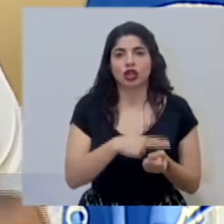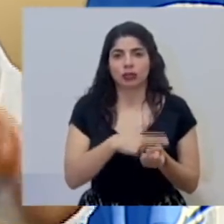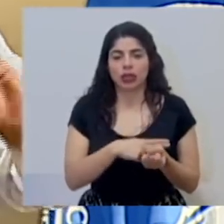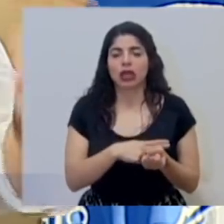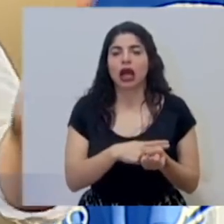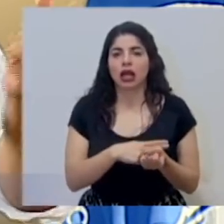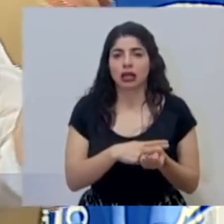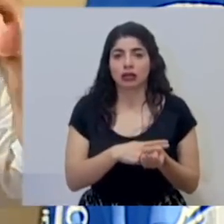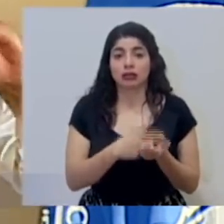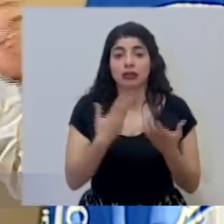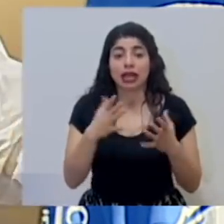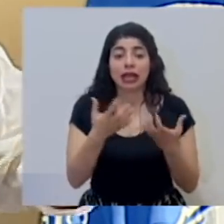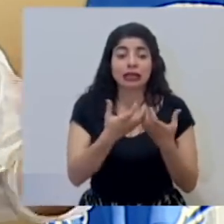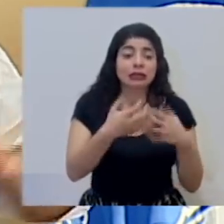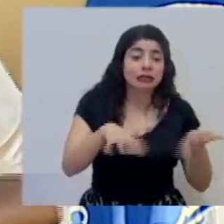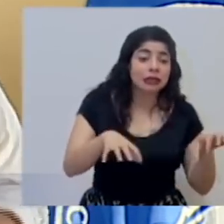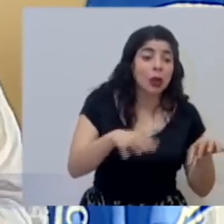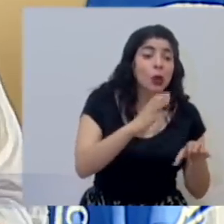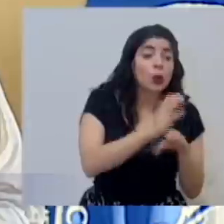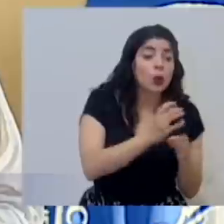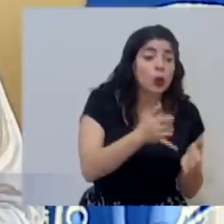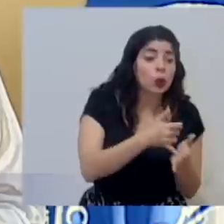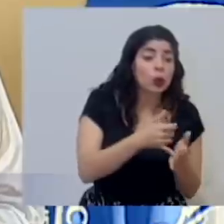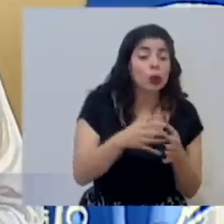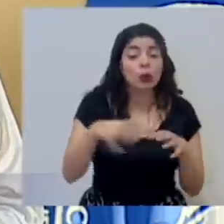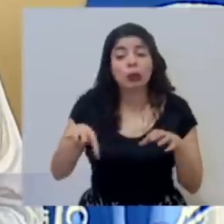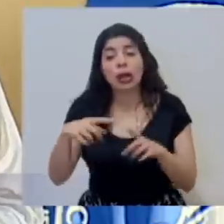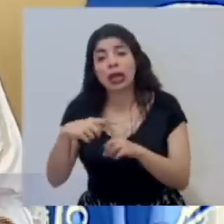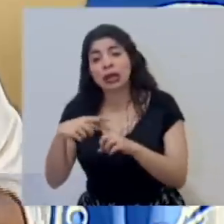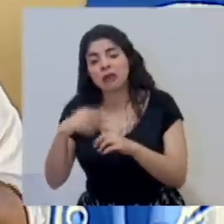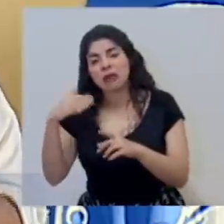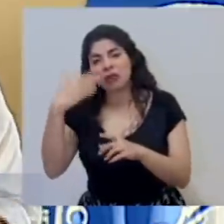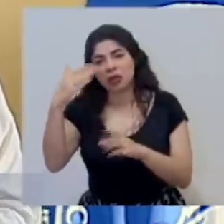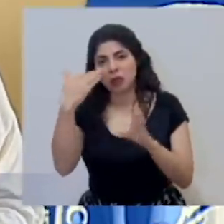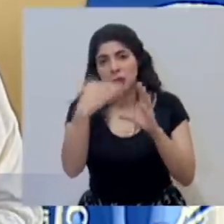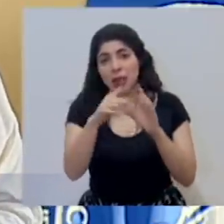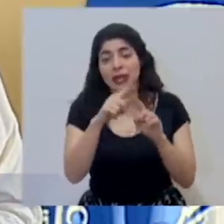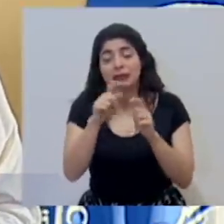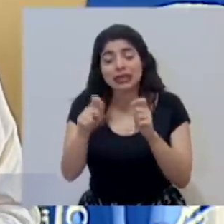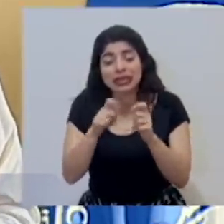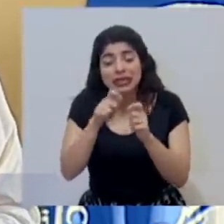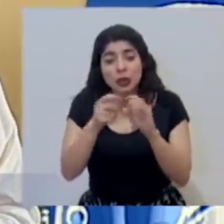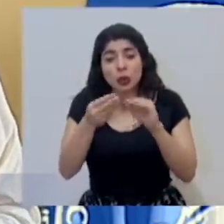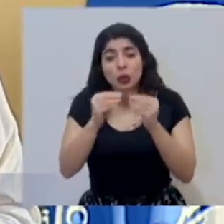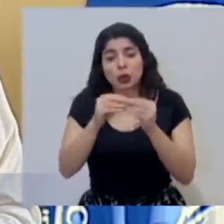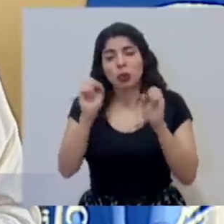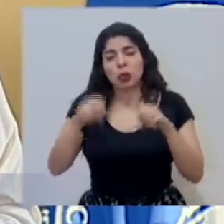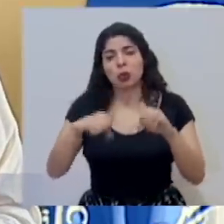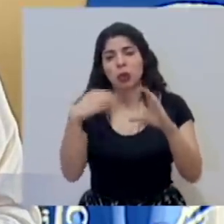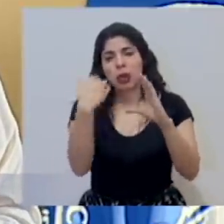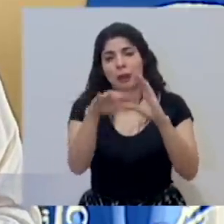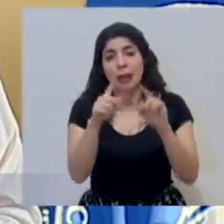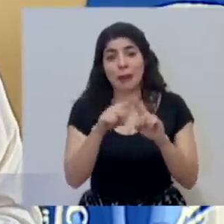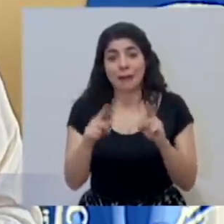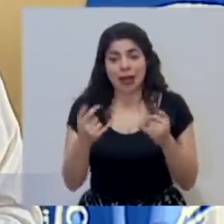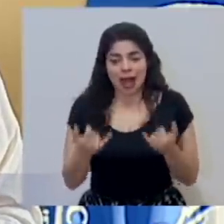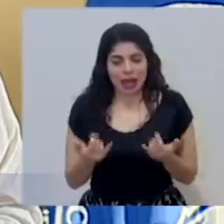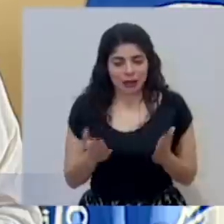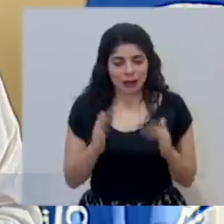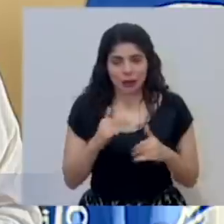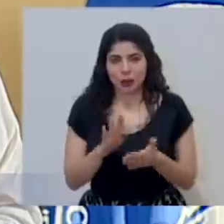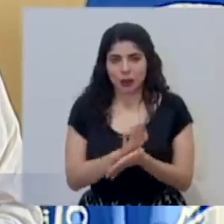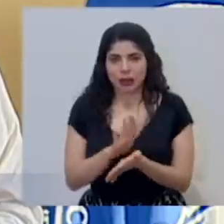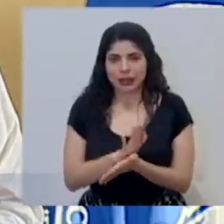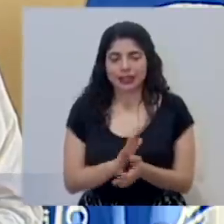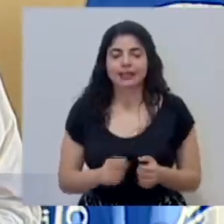ya la segregación entre UCI y moderados se las podemos pasar y el dato exacto se los podemos enviar pero no lo tengo en estos